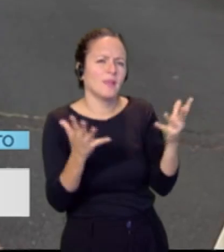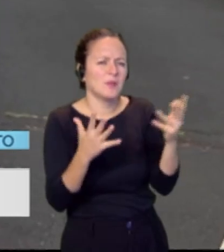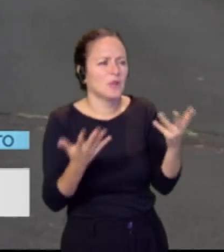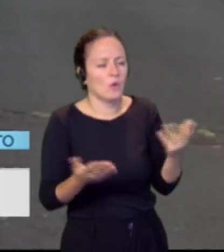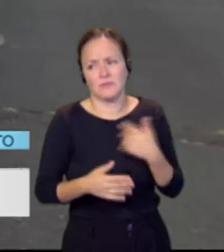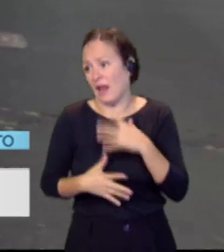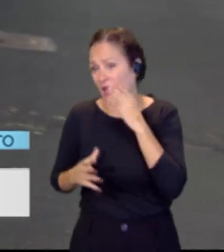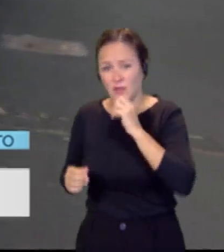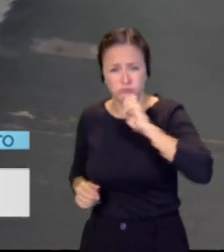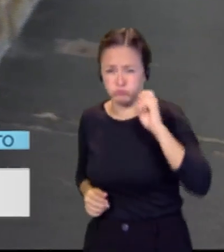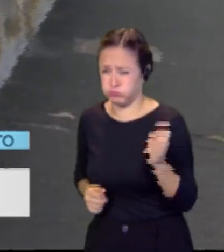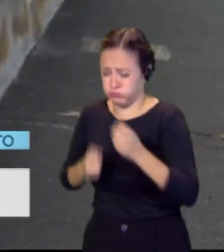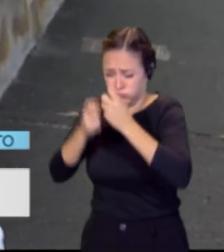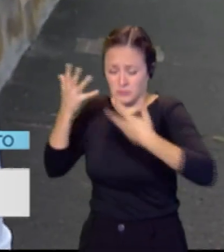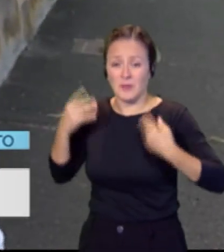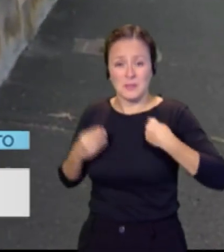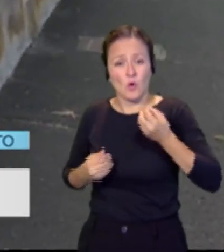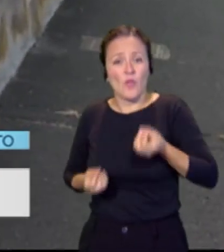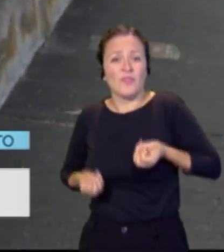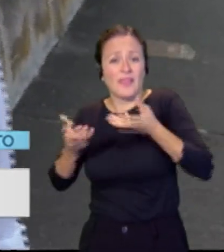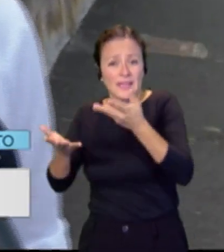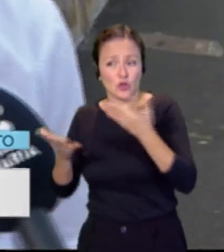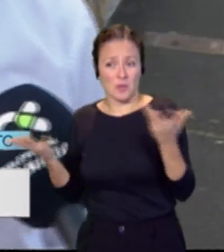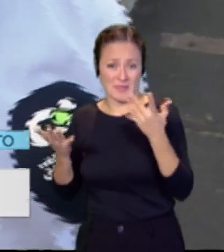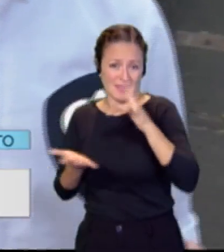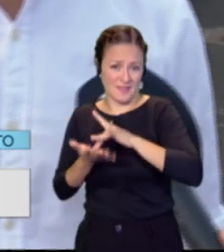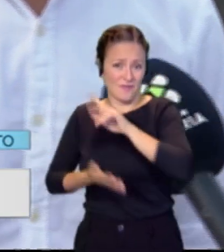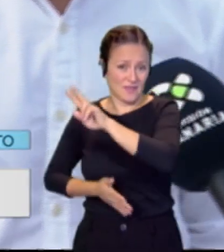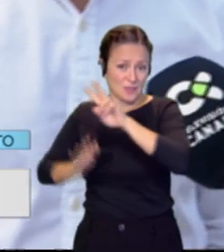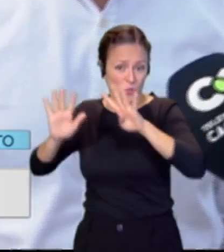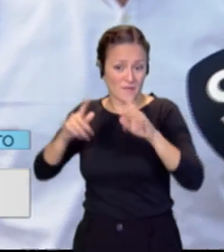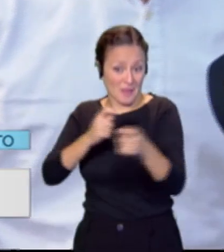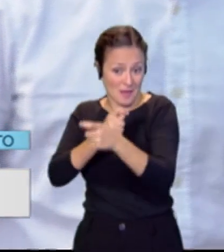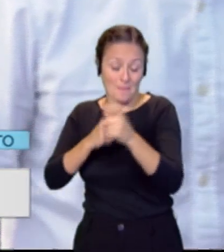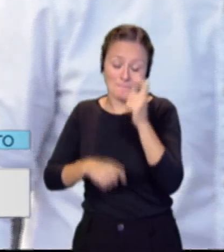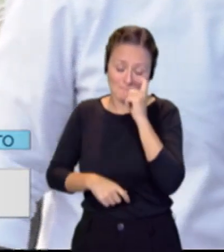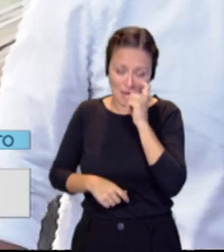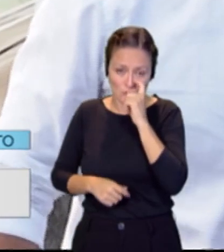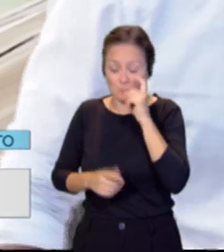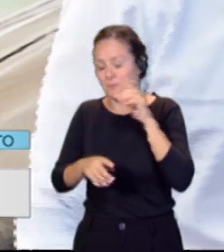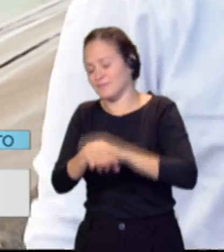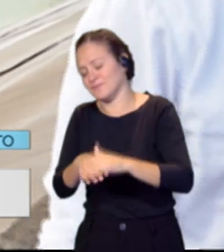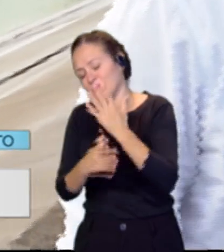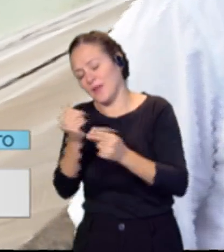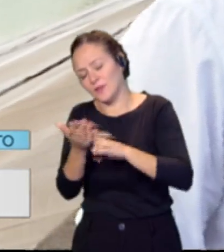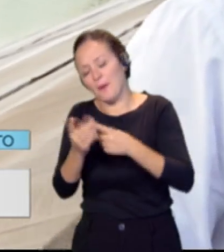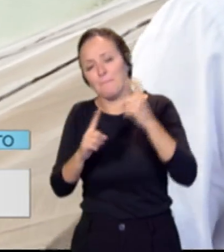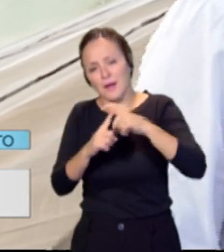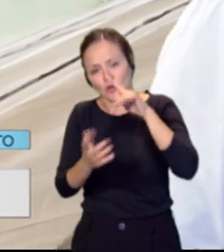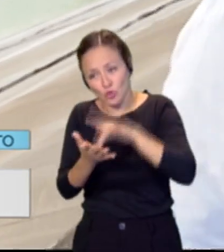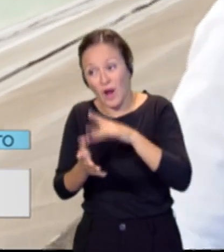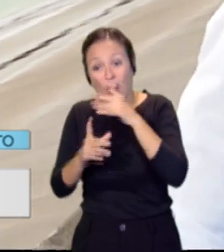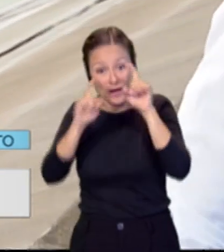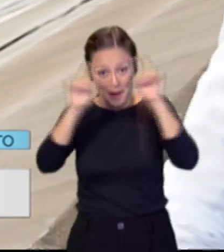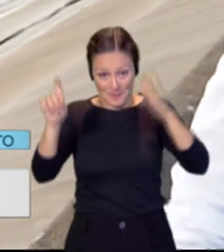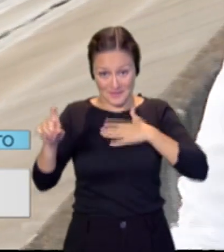Son muchísimas. En el decreto de emergencia que se declaró el 29 de mayo, hay 74 medidas. Valtén está actualmente impulsando 14 horas de